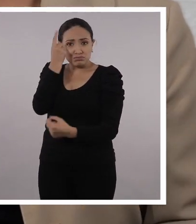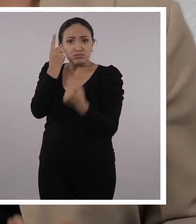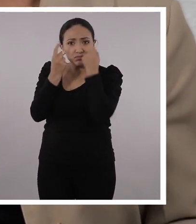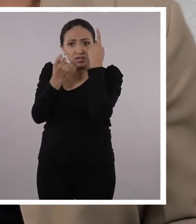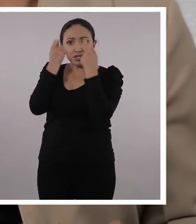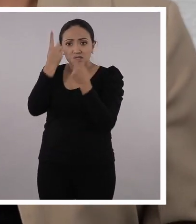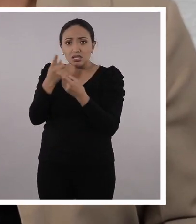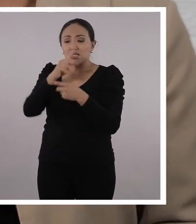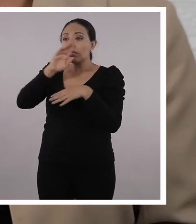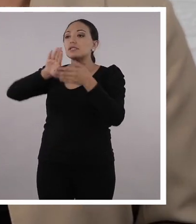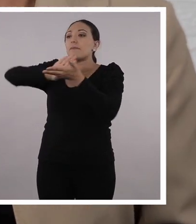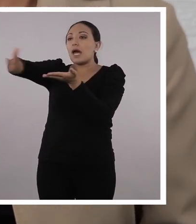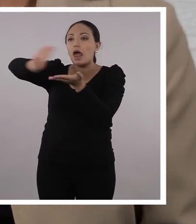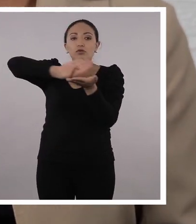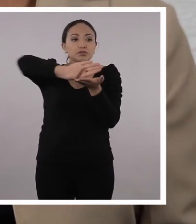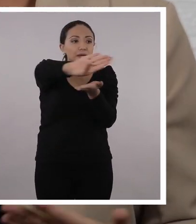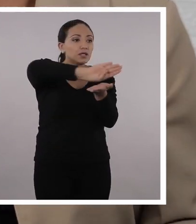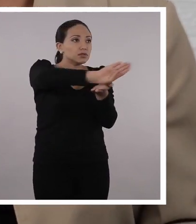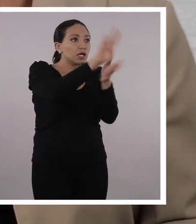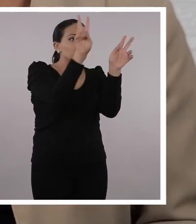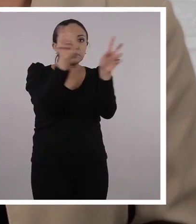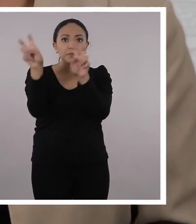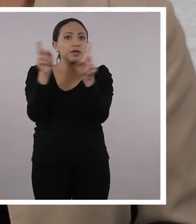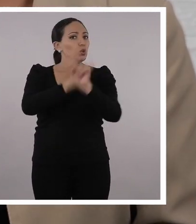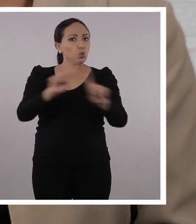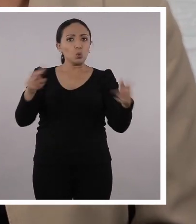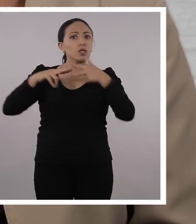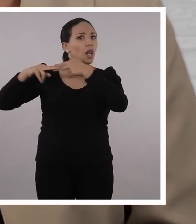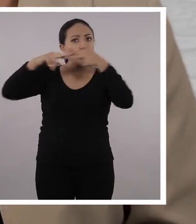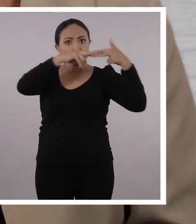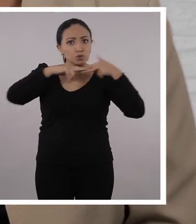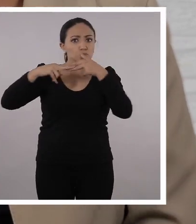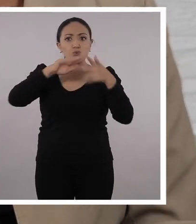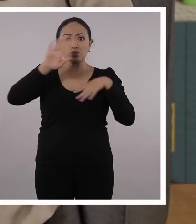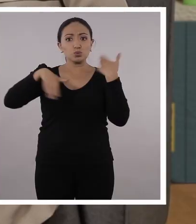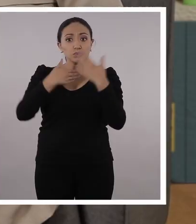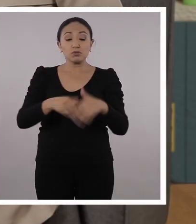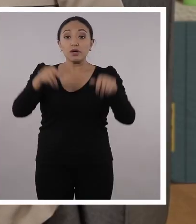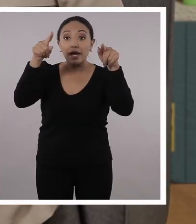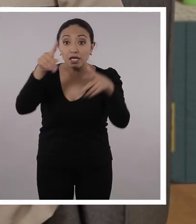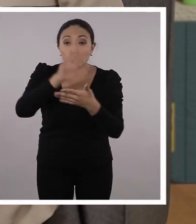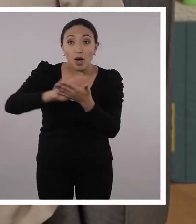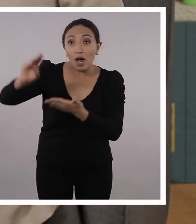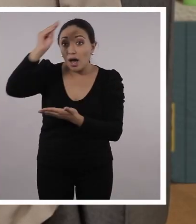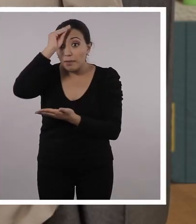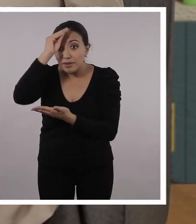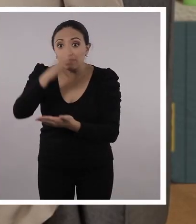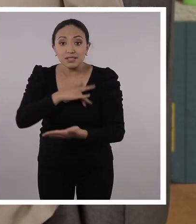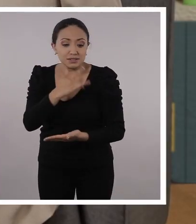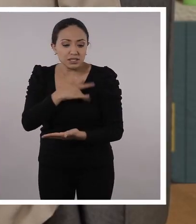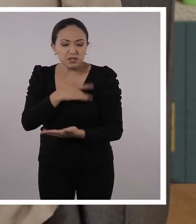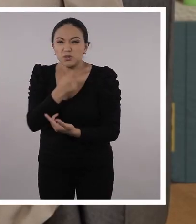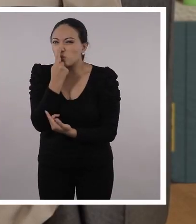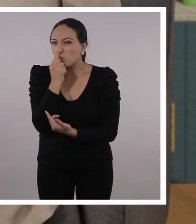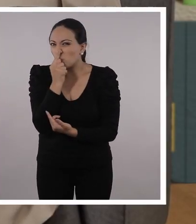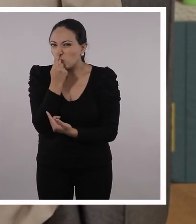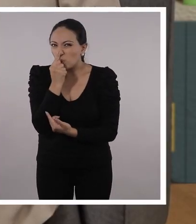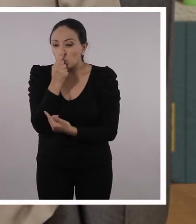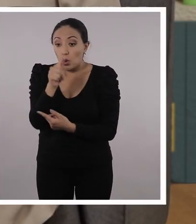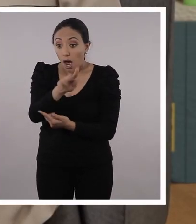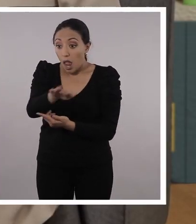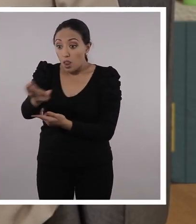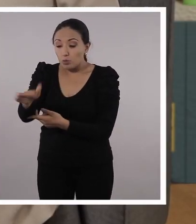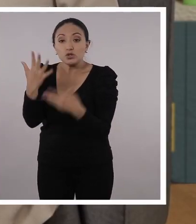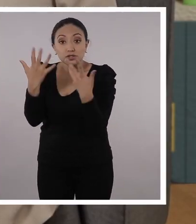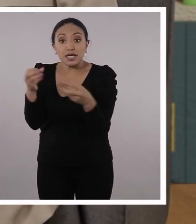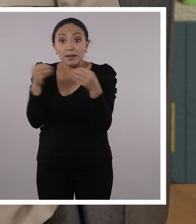entienden que las materias no están aisladas y se pueden relacionar y complementar. Esa red de conocimientos genera un sentimiento de curiosidad